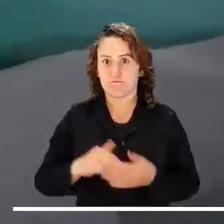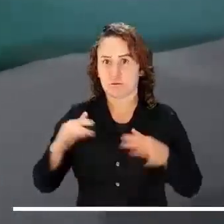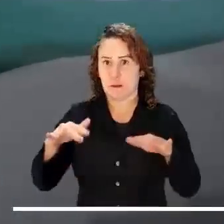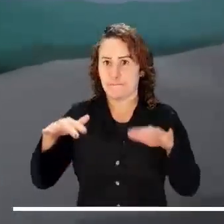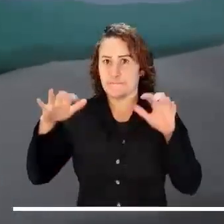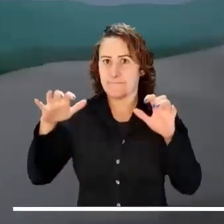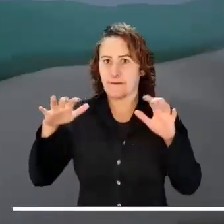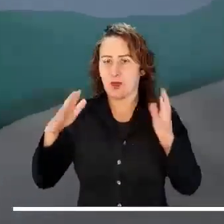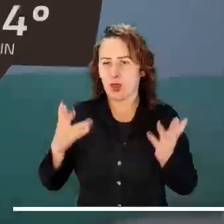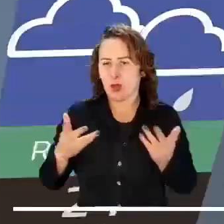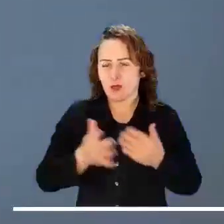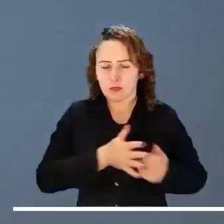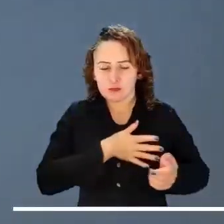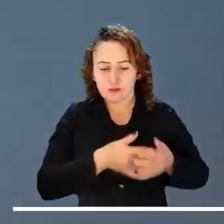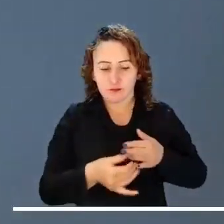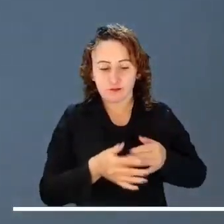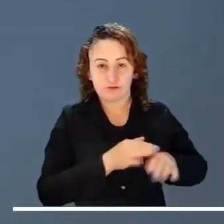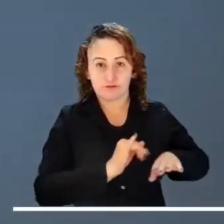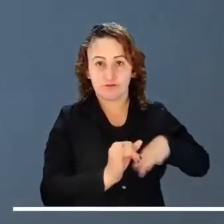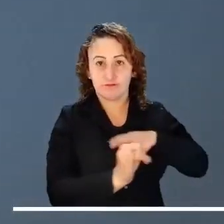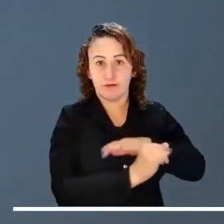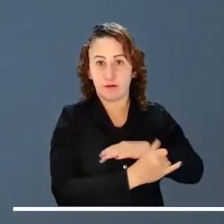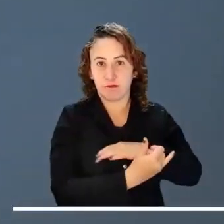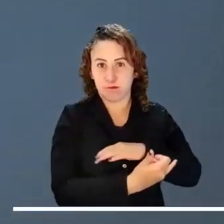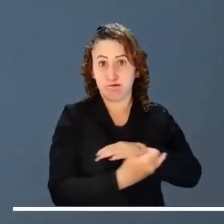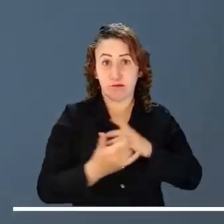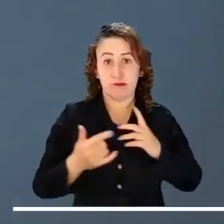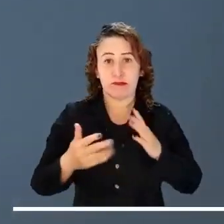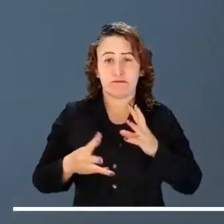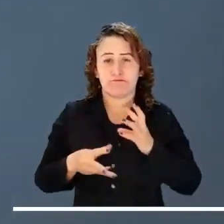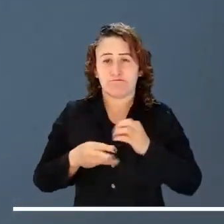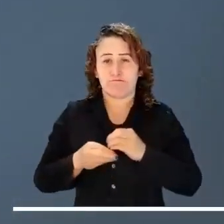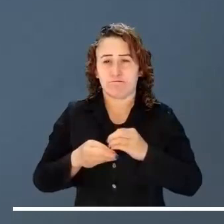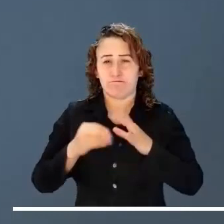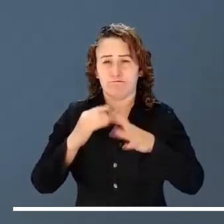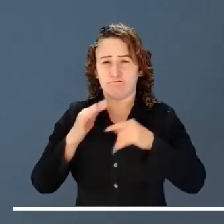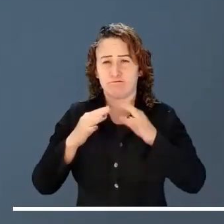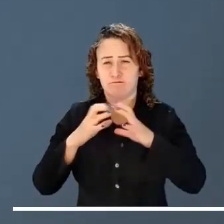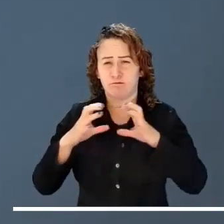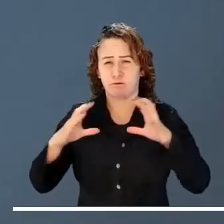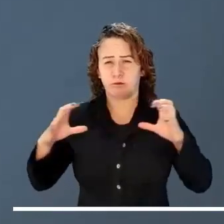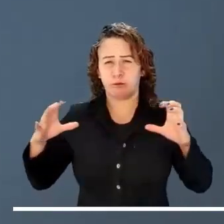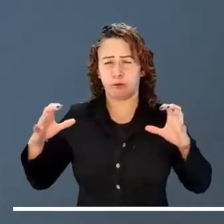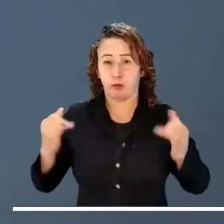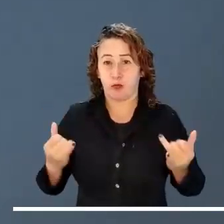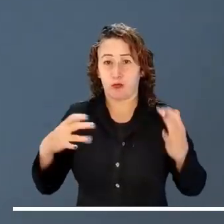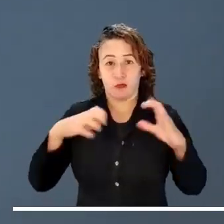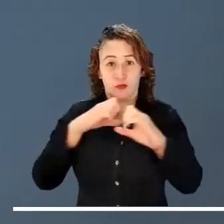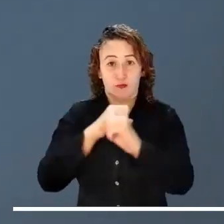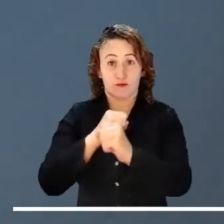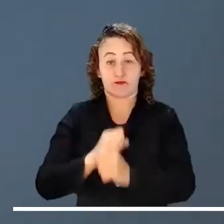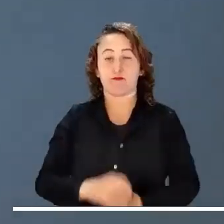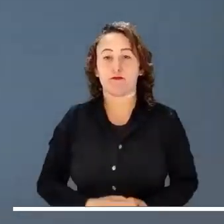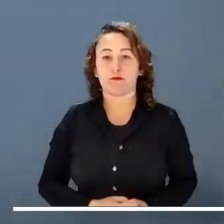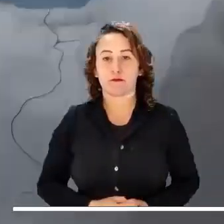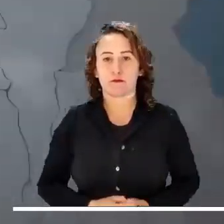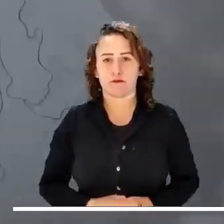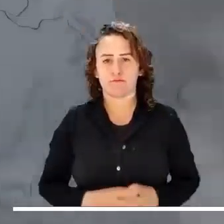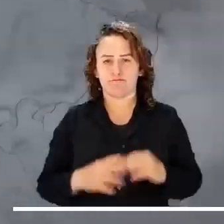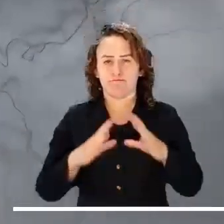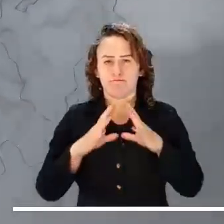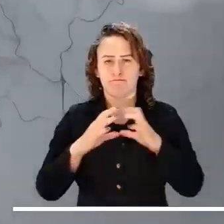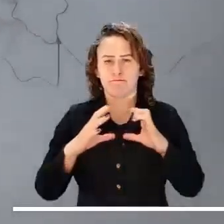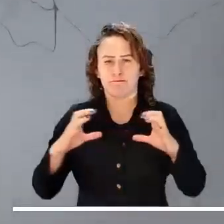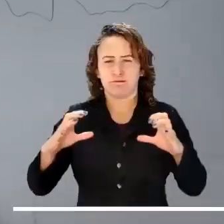Vuelve el tiempo seco a dominar el archipiélago de San Andrés y Providencia, donde además se espera nubosidad variable durante la noche.